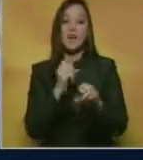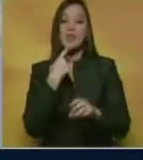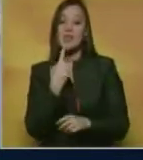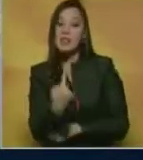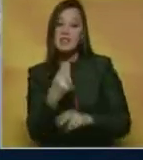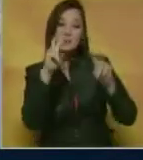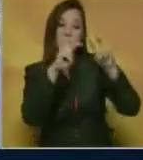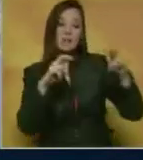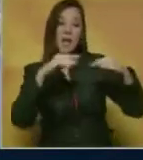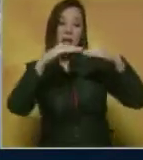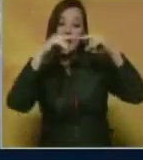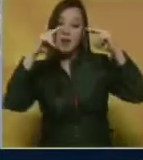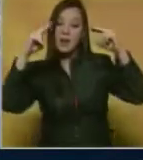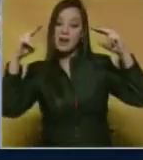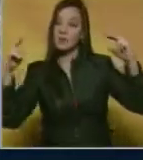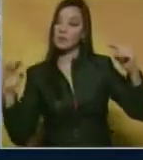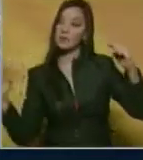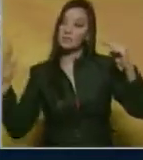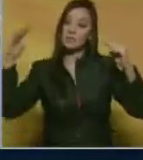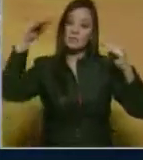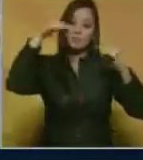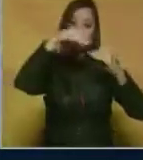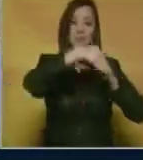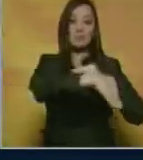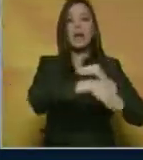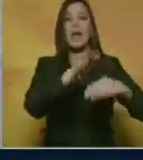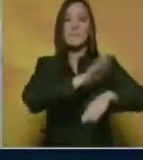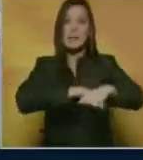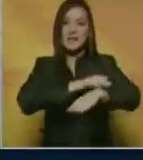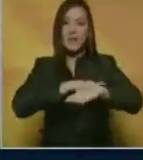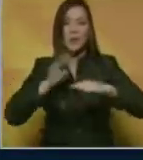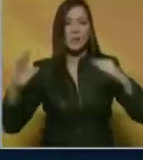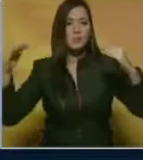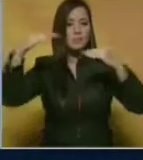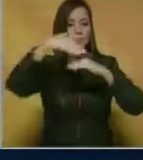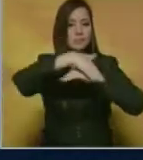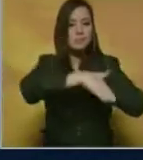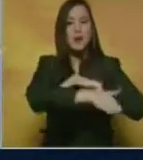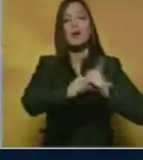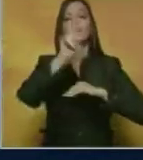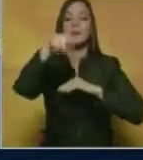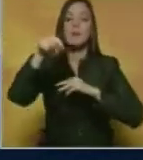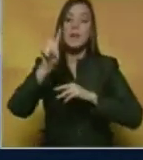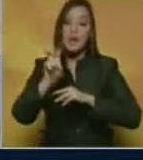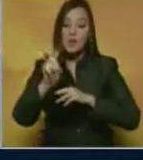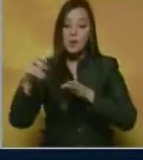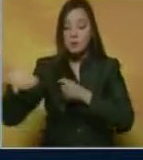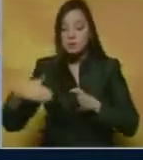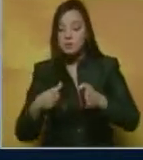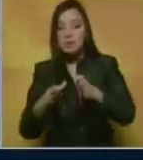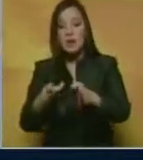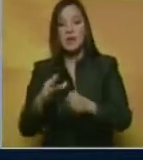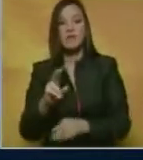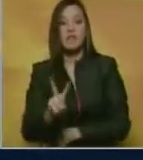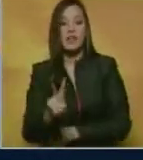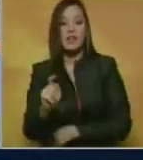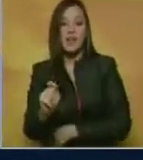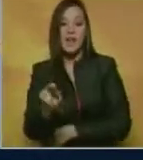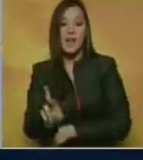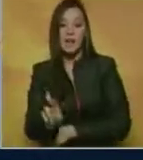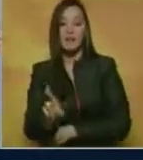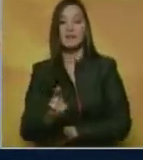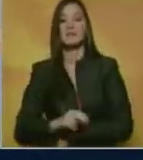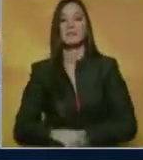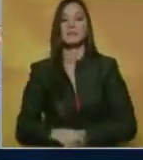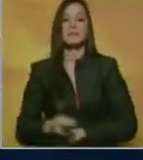obras del nuevo elevado Los Pájaros en Barcelona y el desarrollo del canal exclusivo para el nuevo sistema de BTR. Primero vinimos